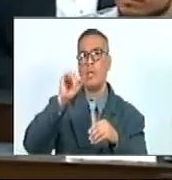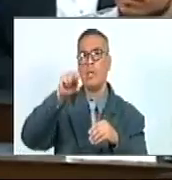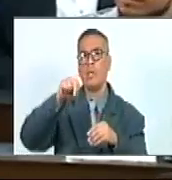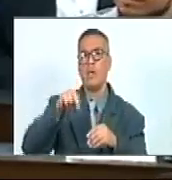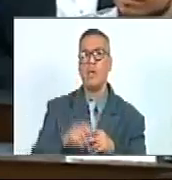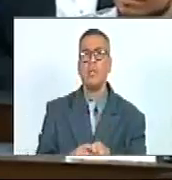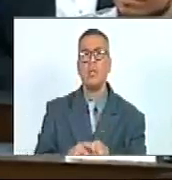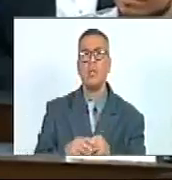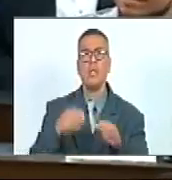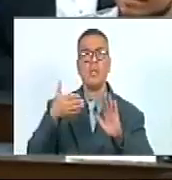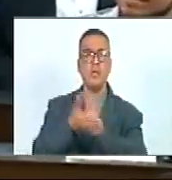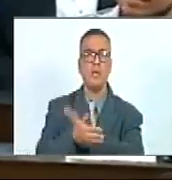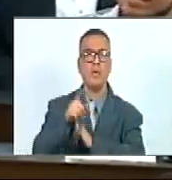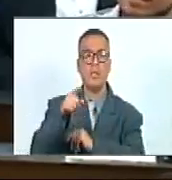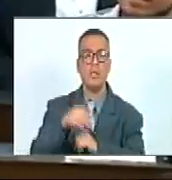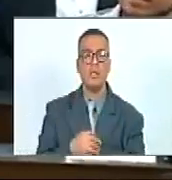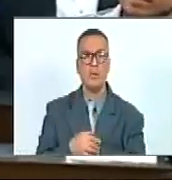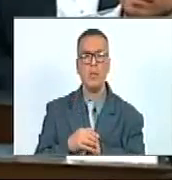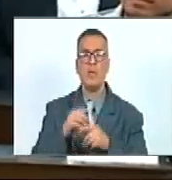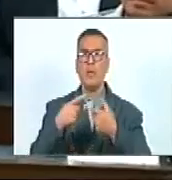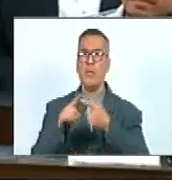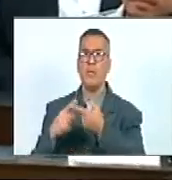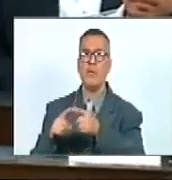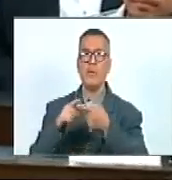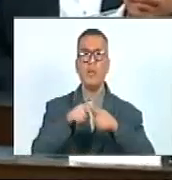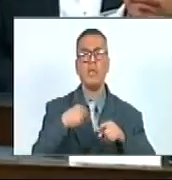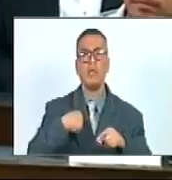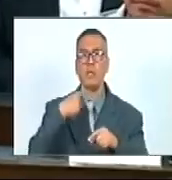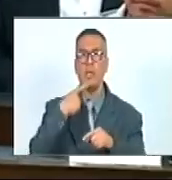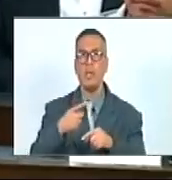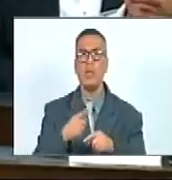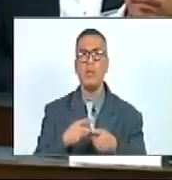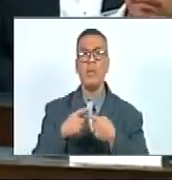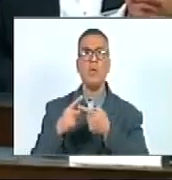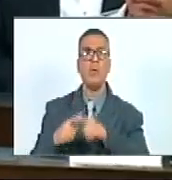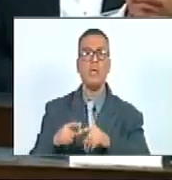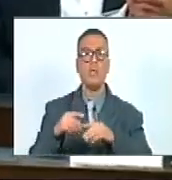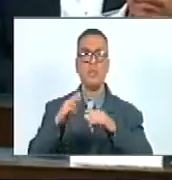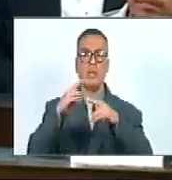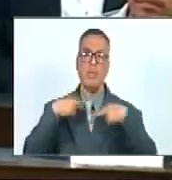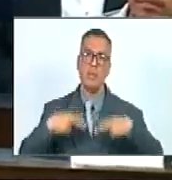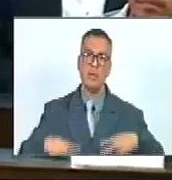Que Significa Variedad Es decir Variedad De Vida